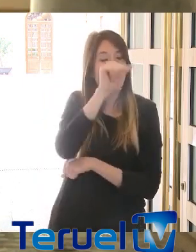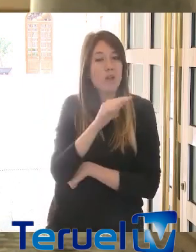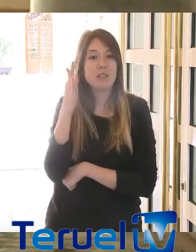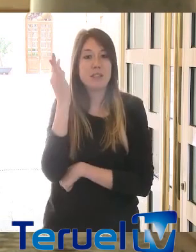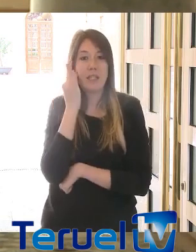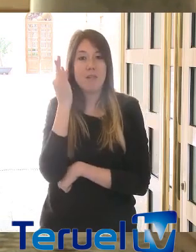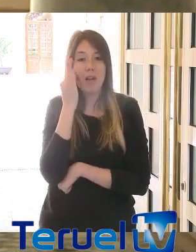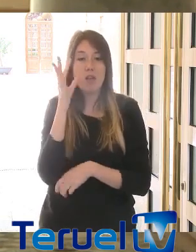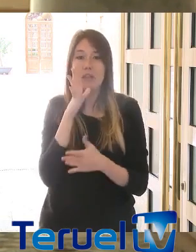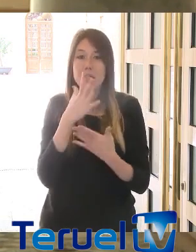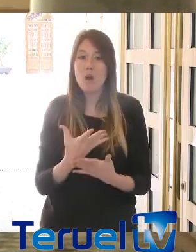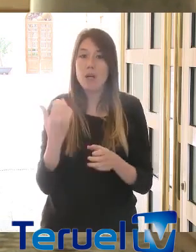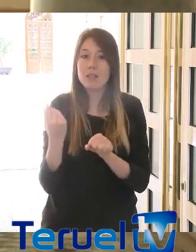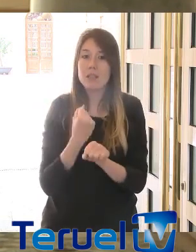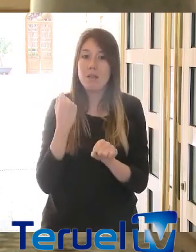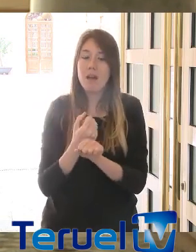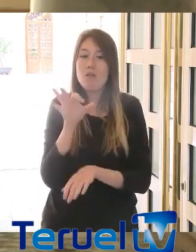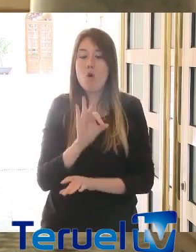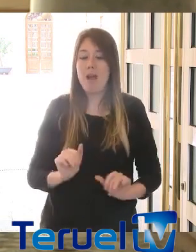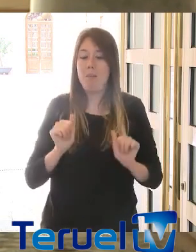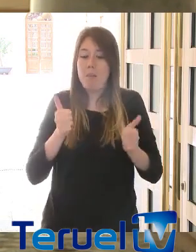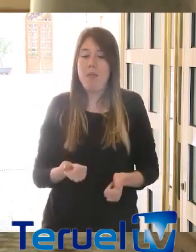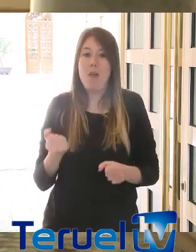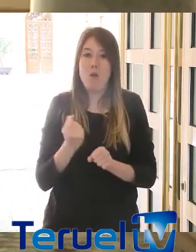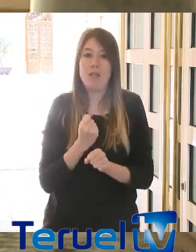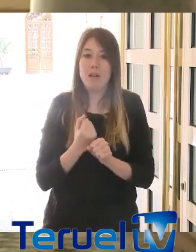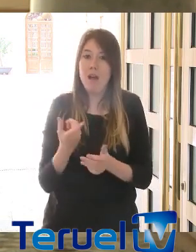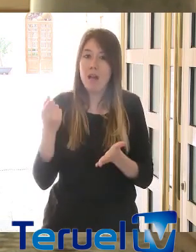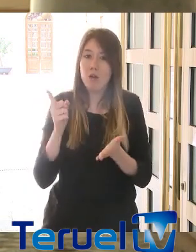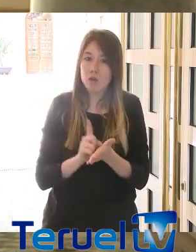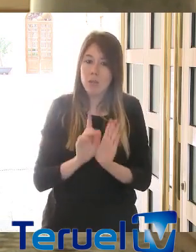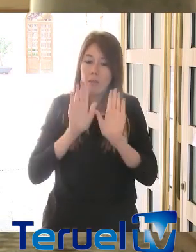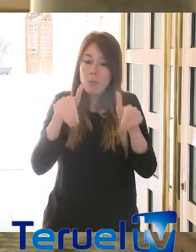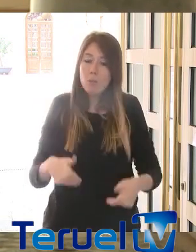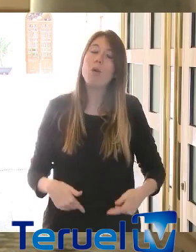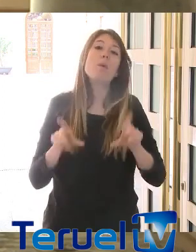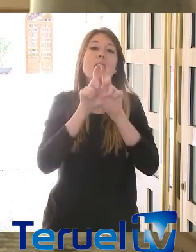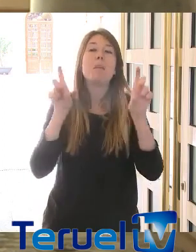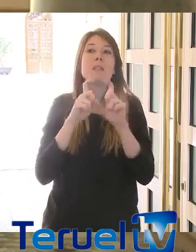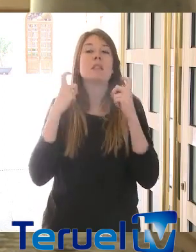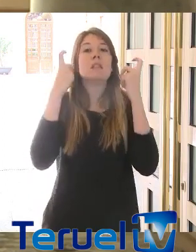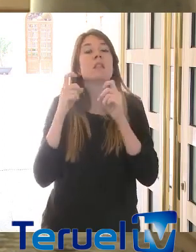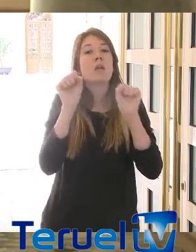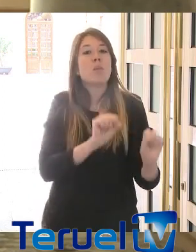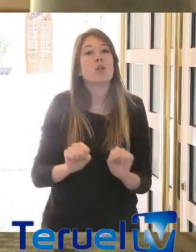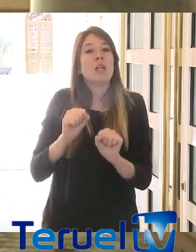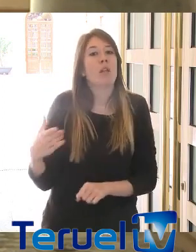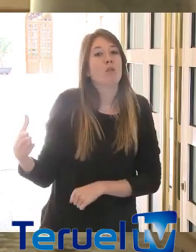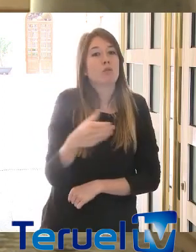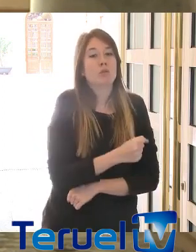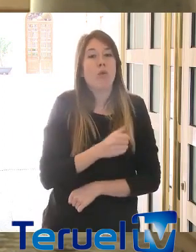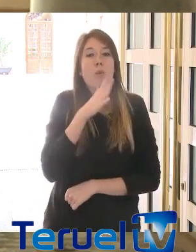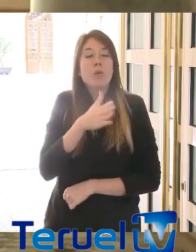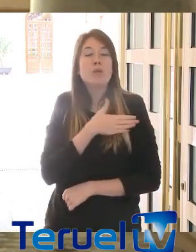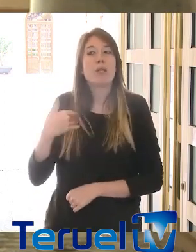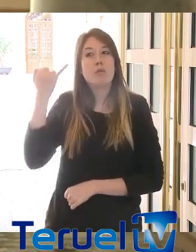estén trabajando o que vayan a empezar a trabajar en el proceso de desescalada lo hagan. Y, por tanto, hemos querido aportar esas